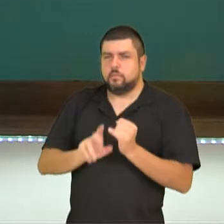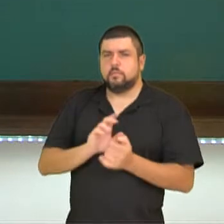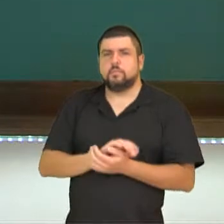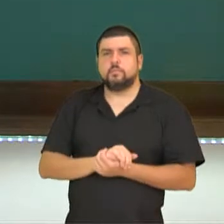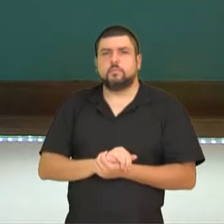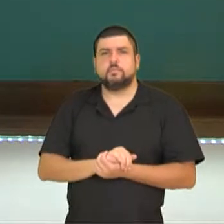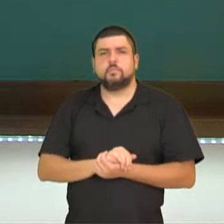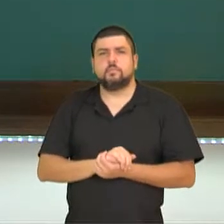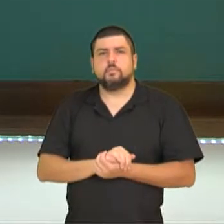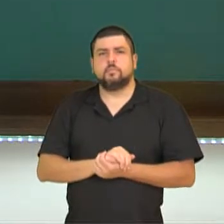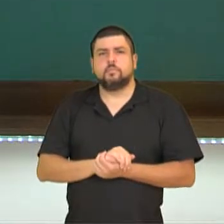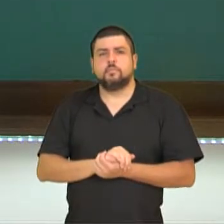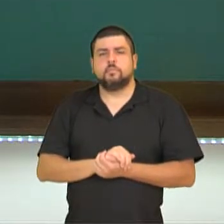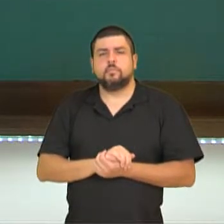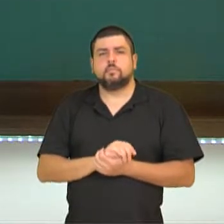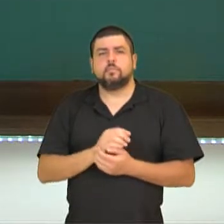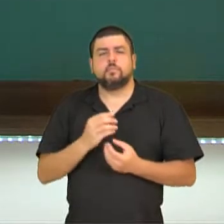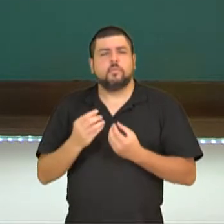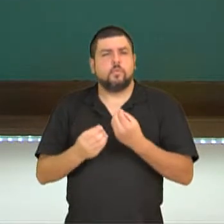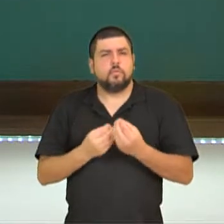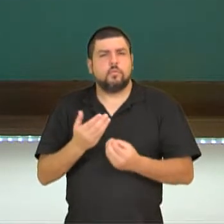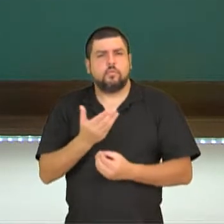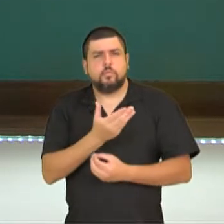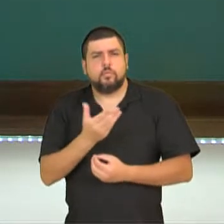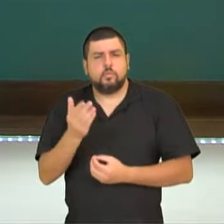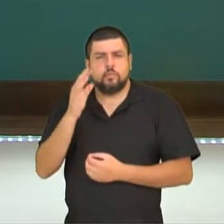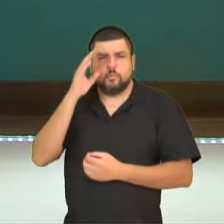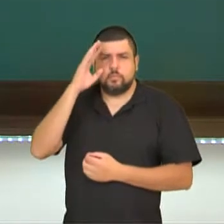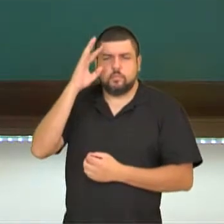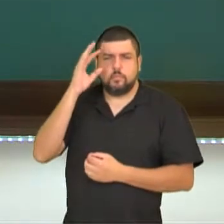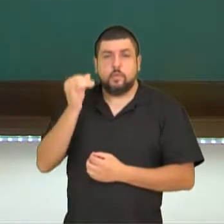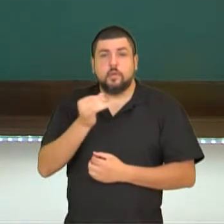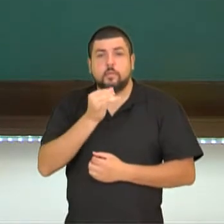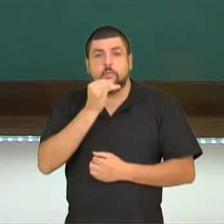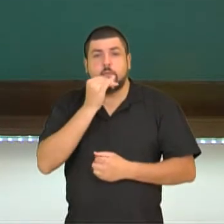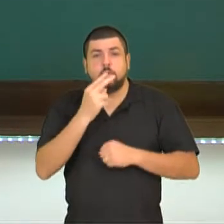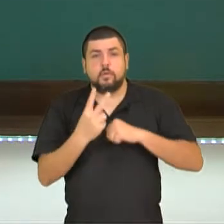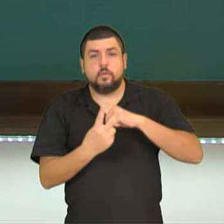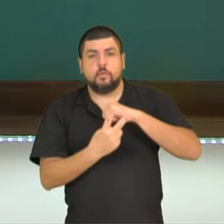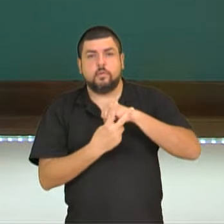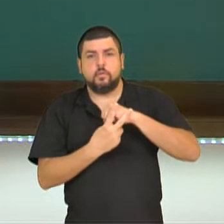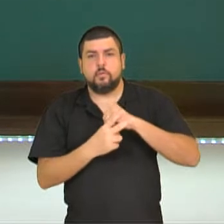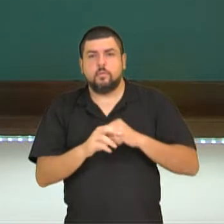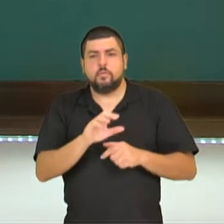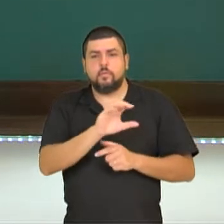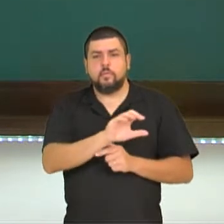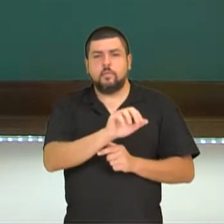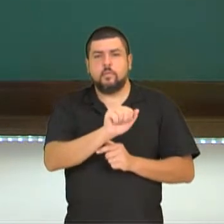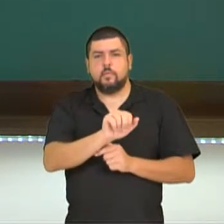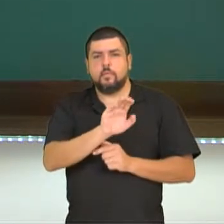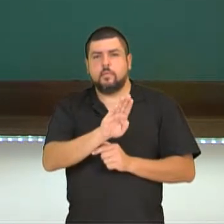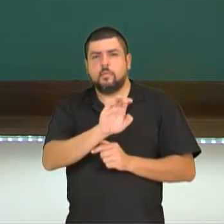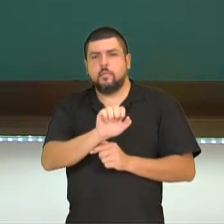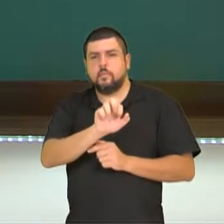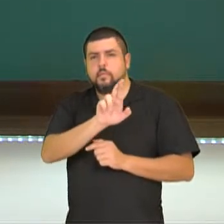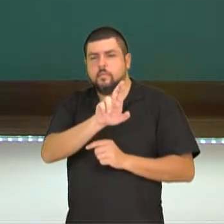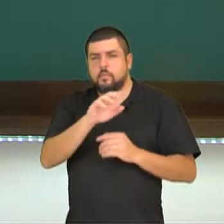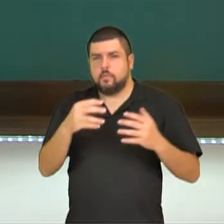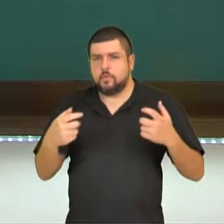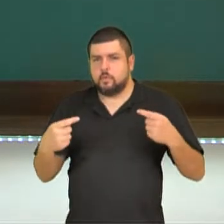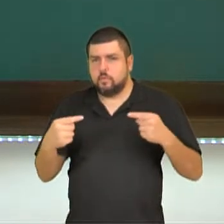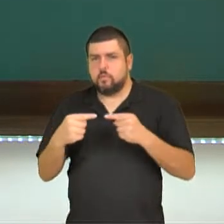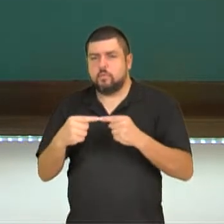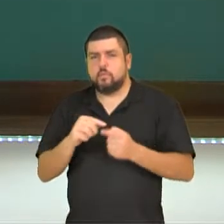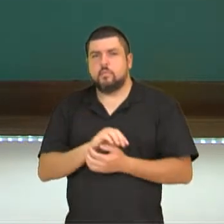¿Qué ustedes tienen que pensar? Que caber aquí, cabe a raíz, cambia la raíz para cabre. Cabre,